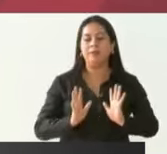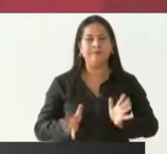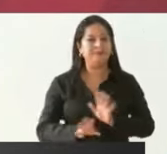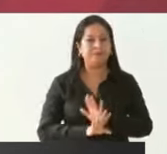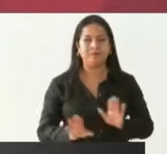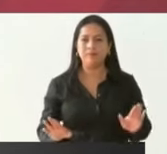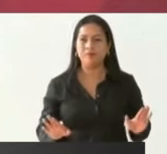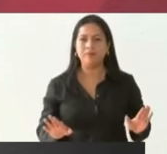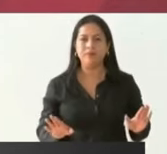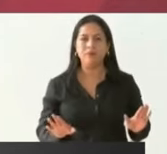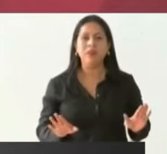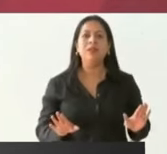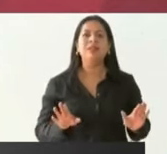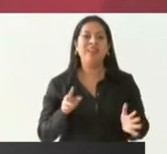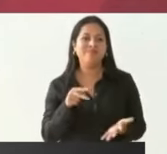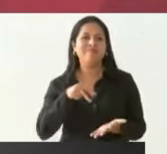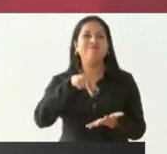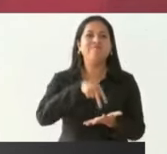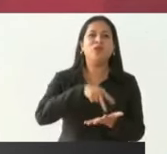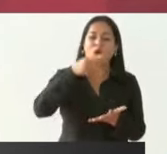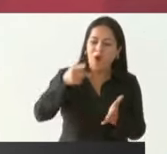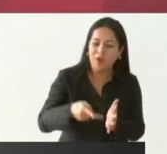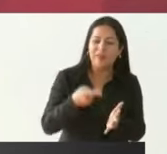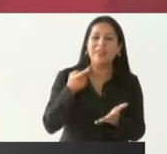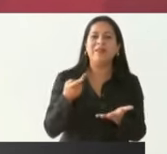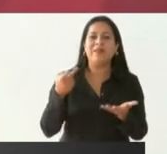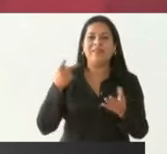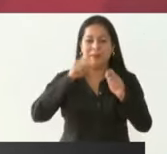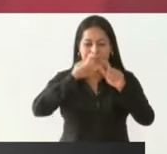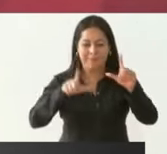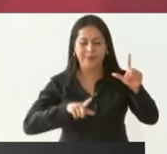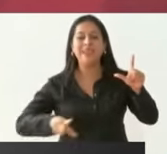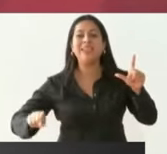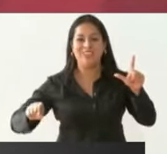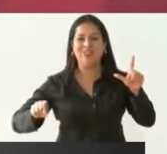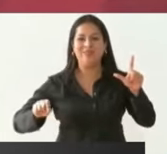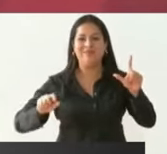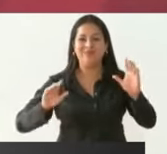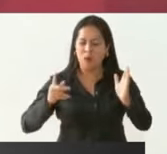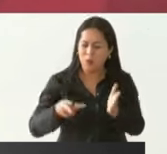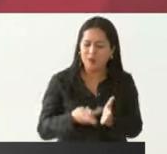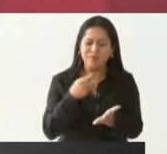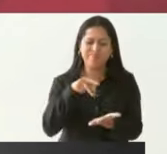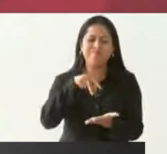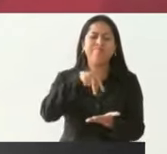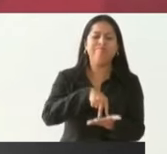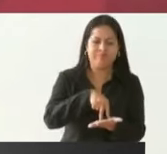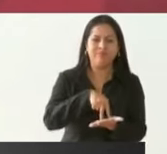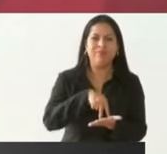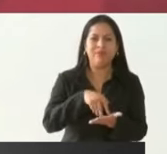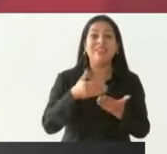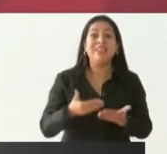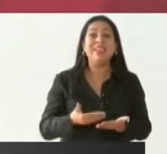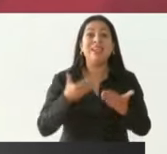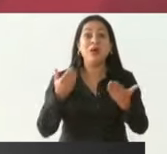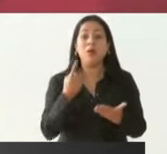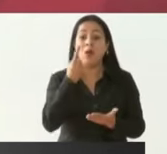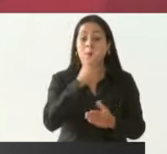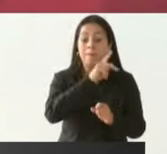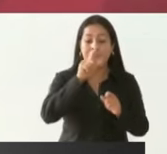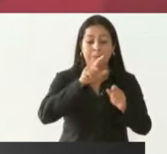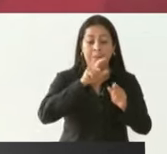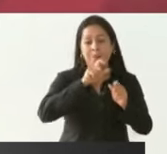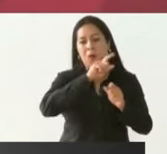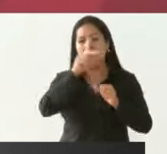puso de pie de nuevo. El país y es ahora uno de los países